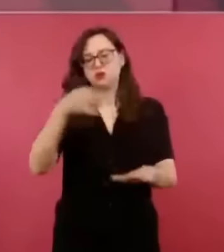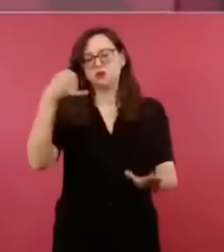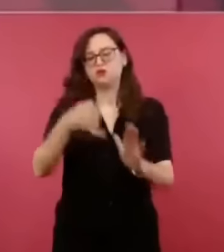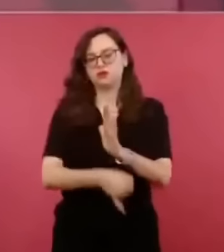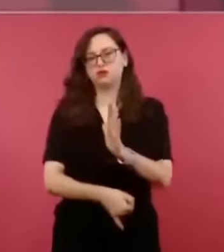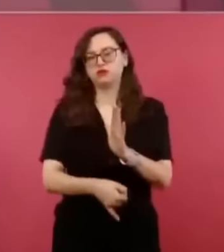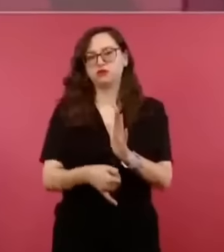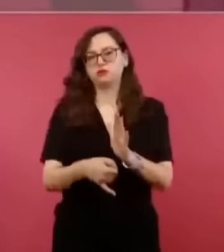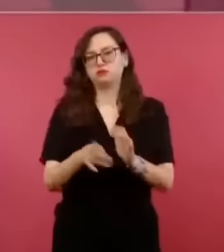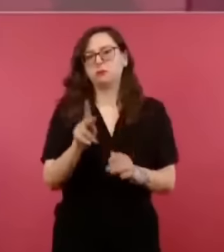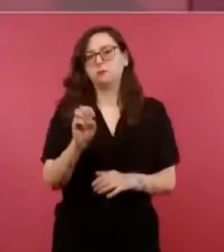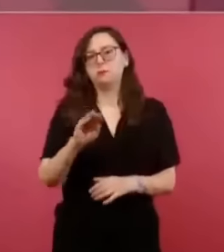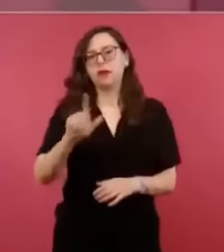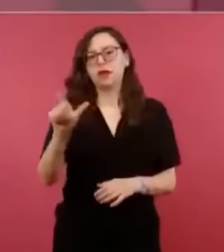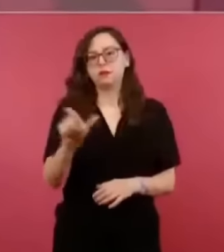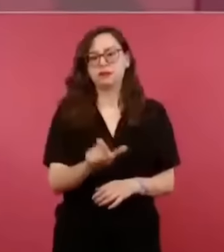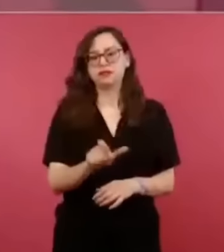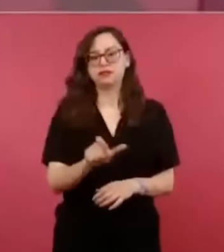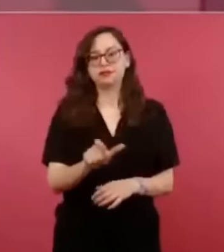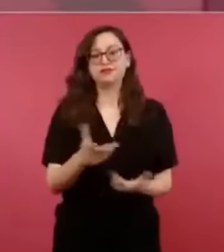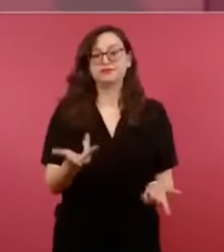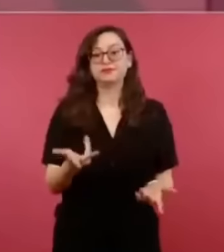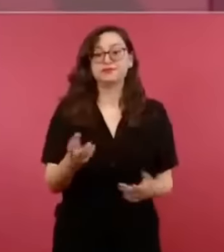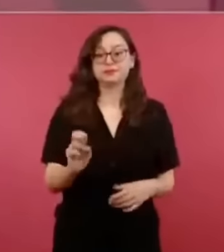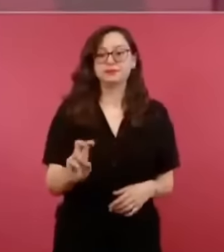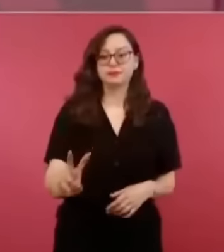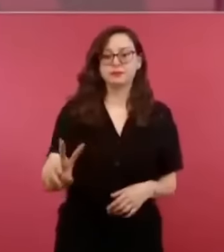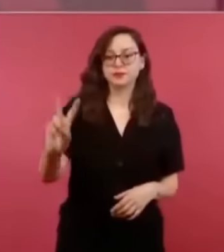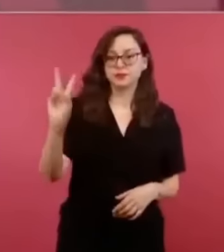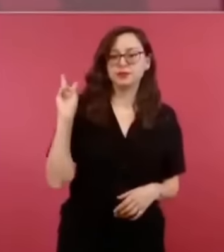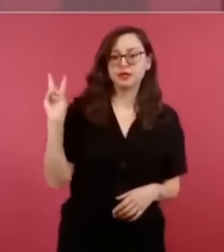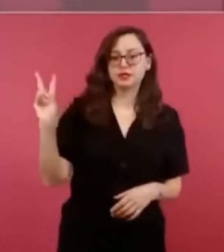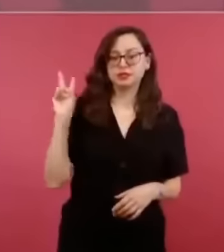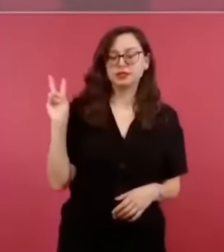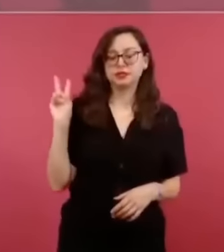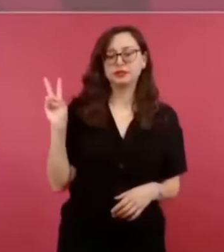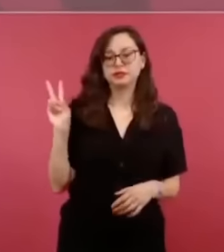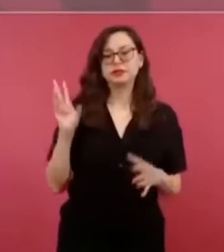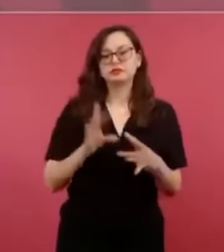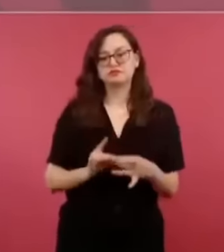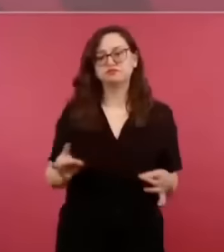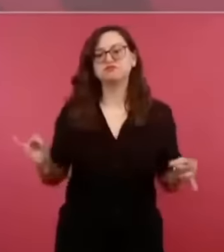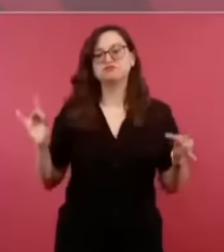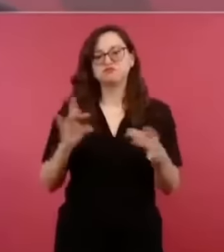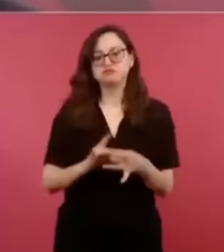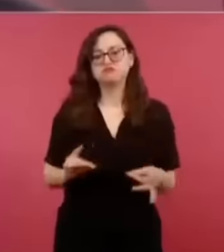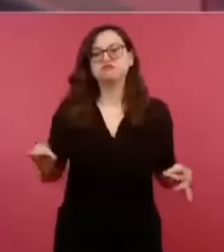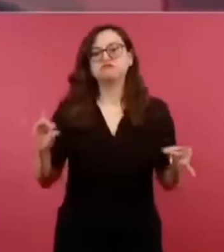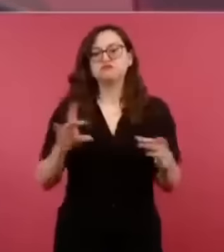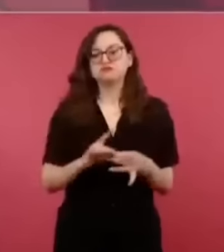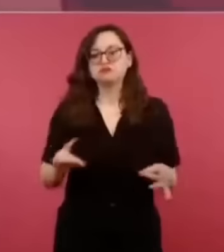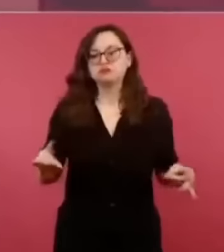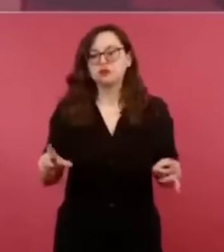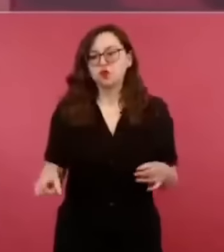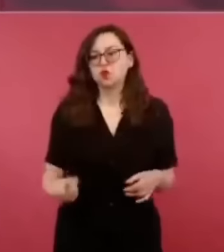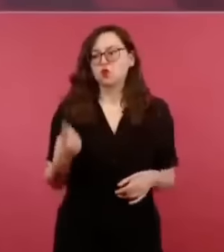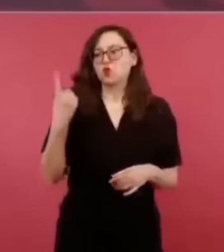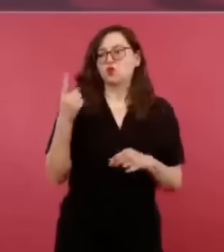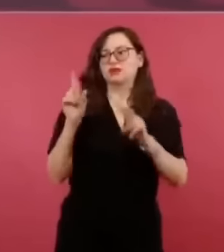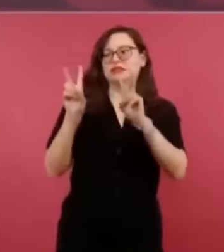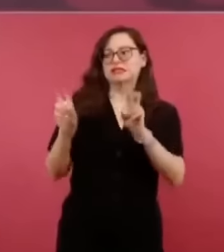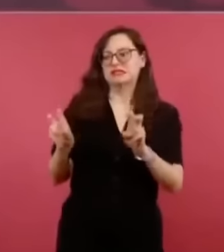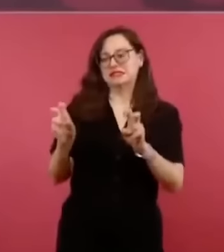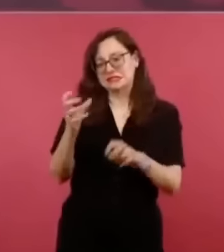muy penoso, pero vinculado, según